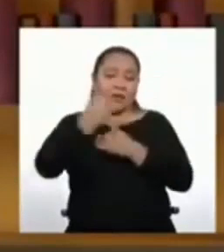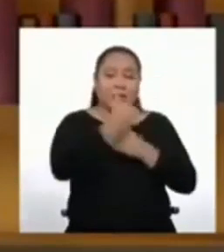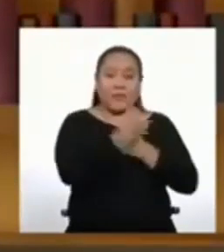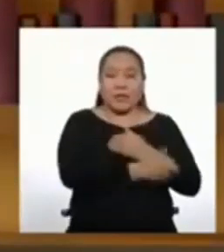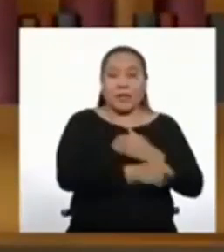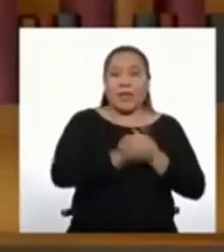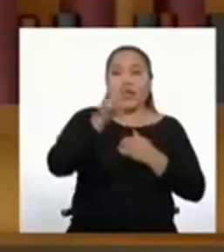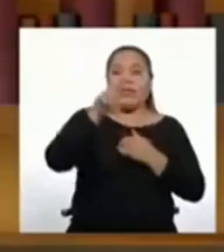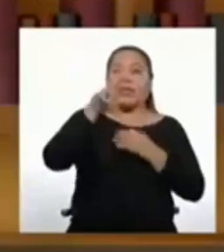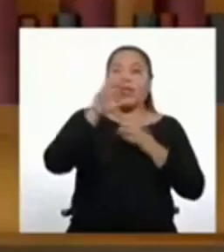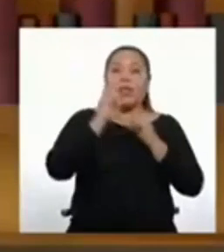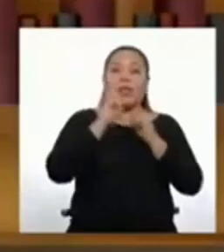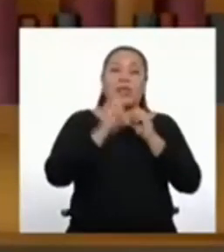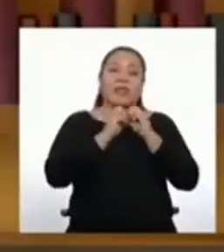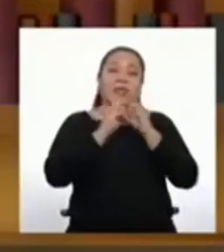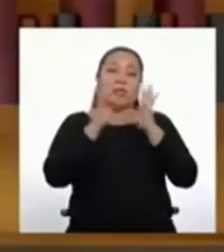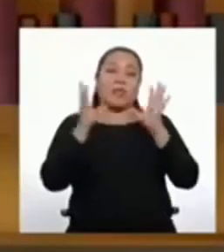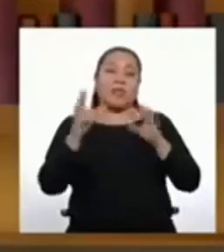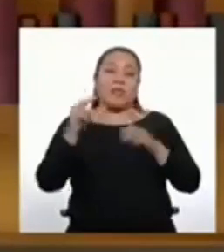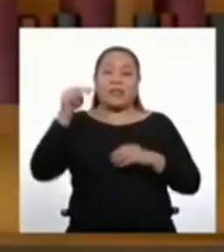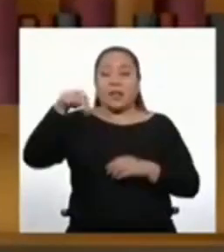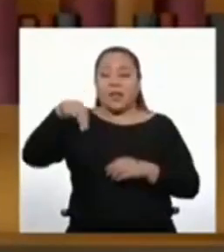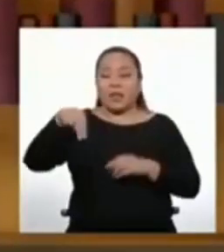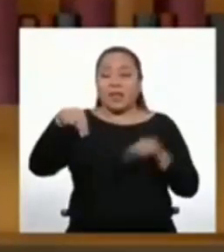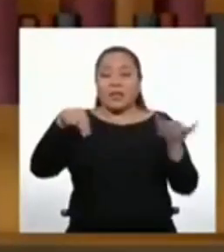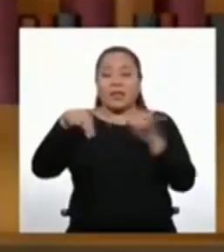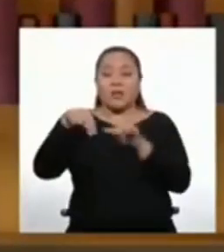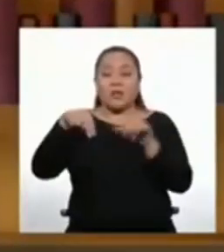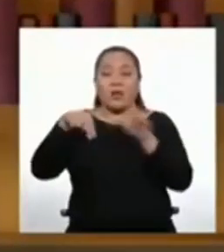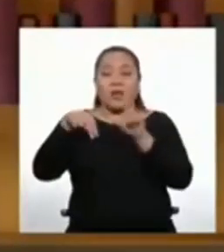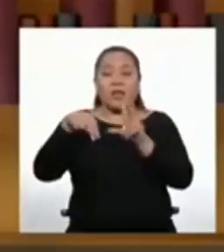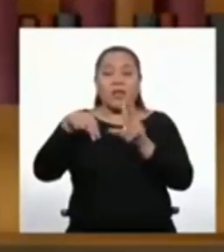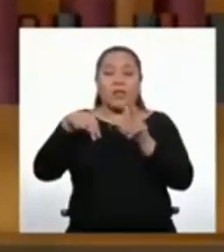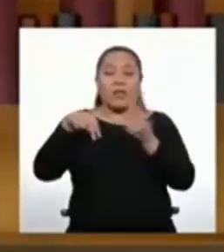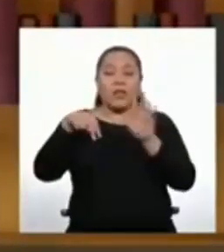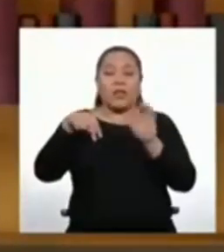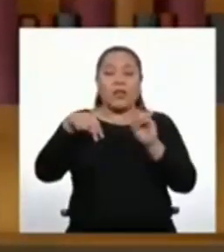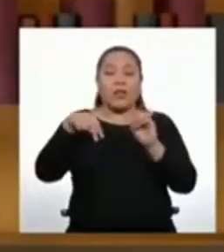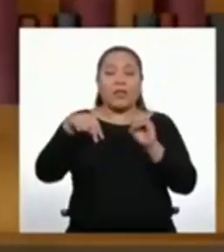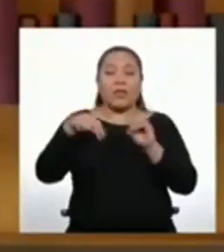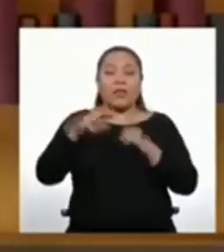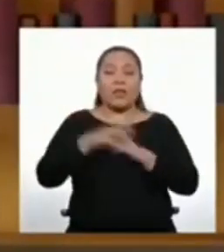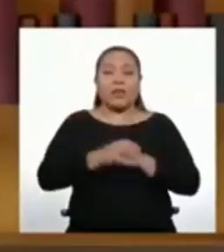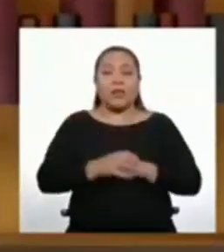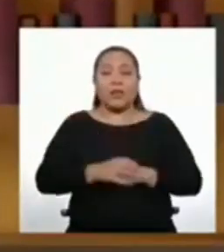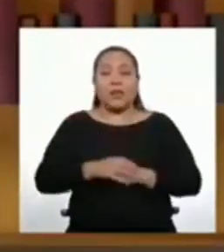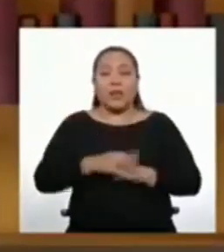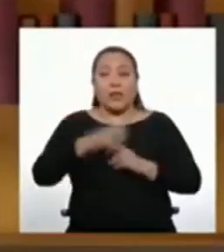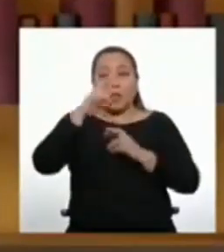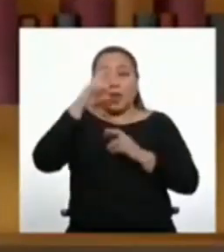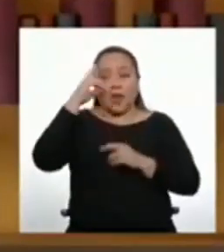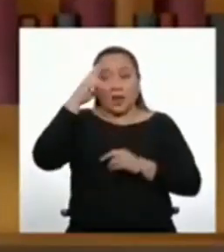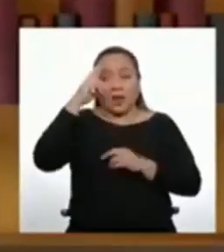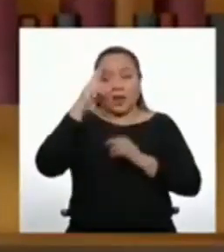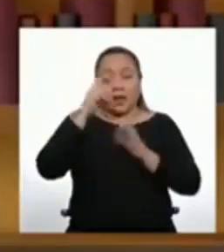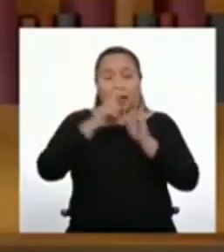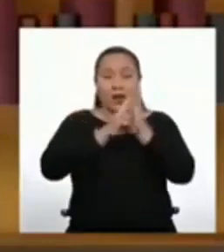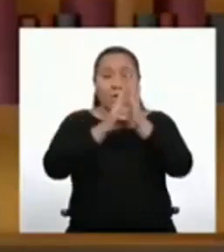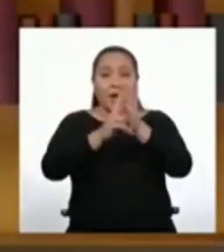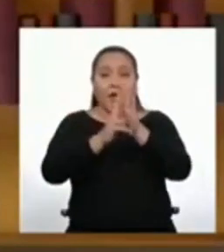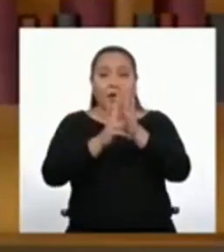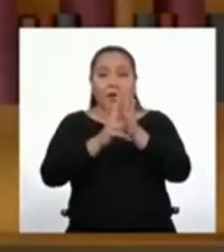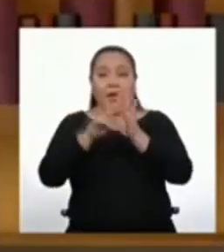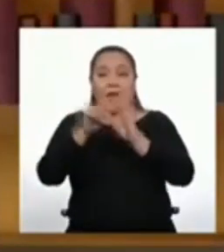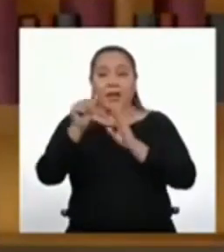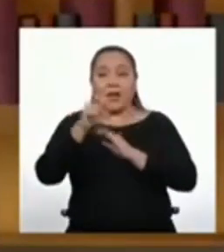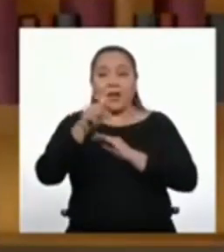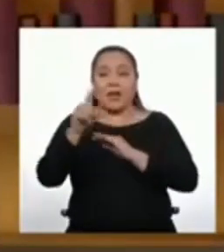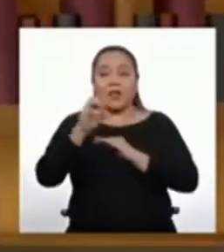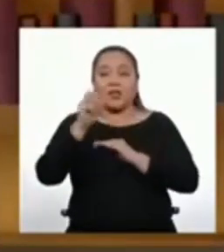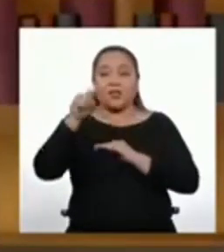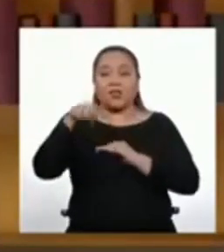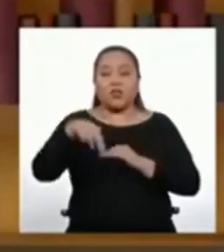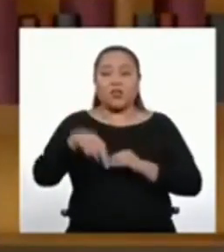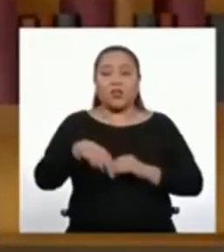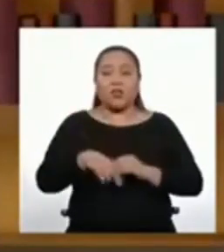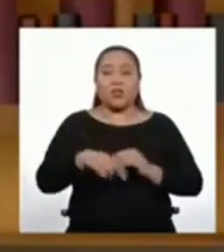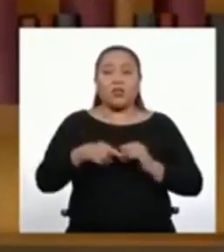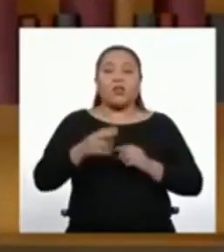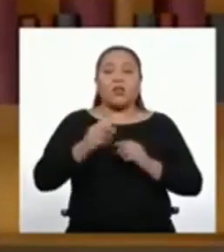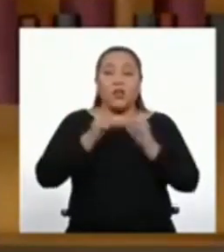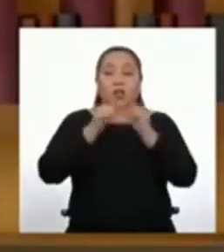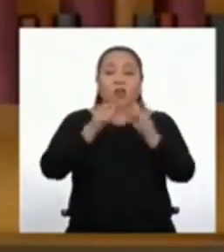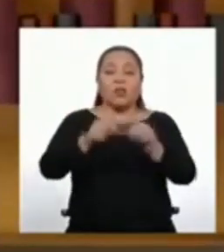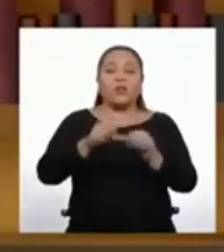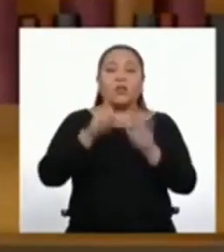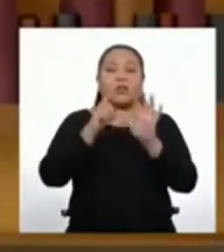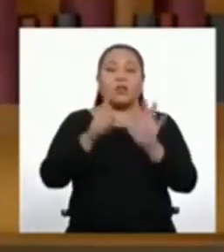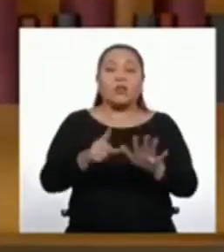es 30. Es decir, n es igual a 30. Y nuestra razón aritmética r sigue siendo 6. Con los datos que tenemos